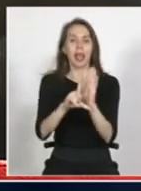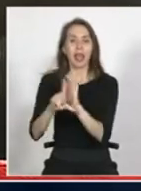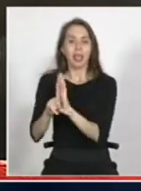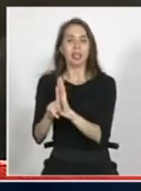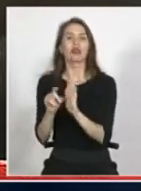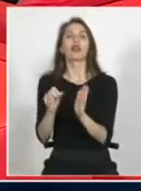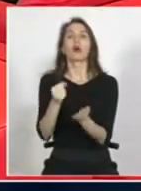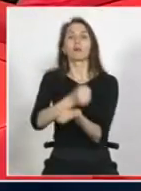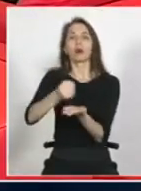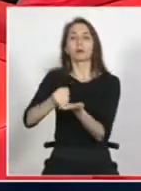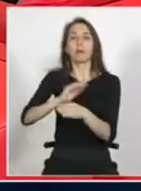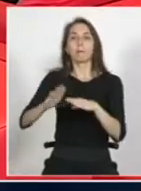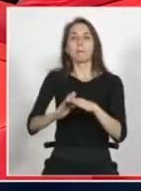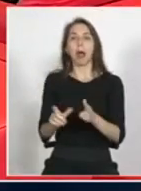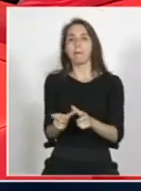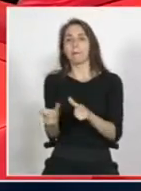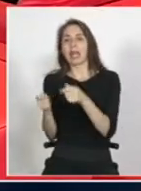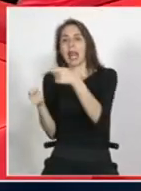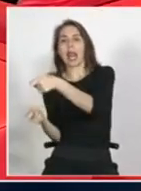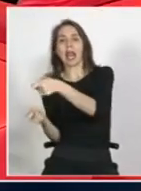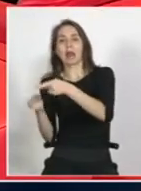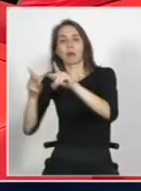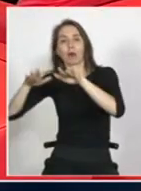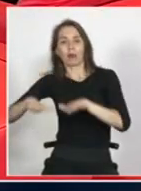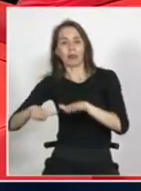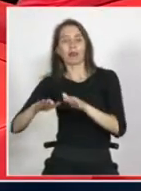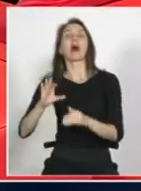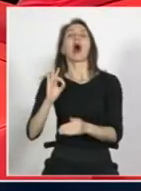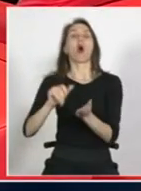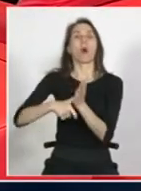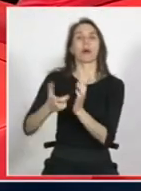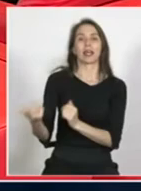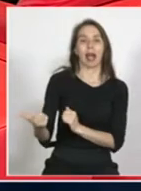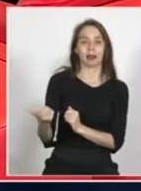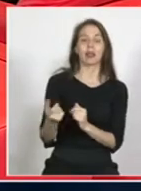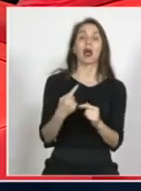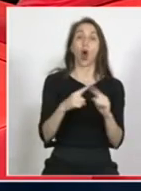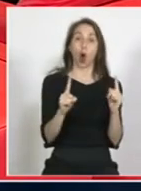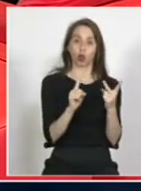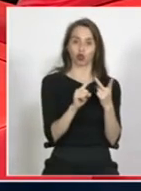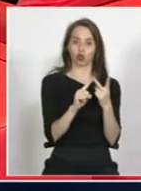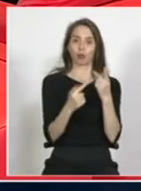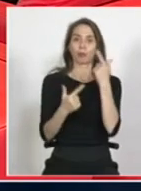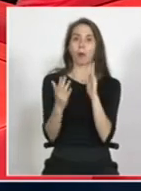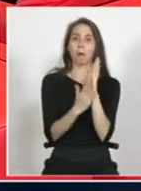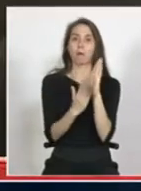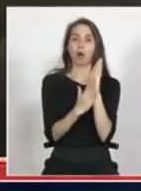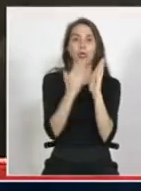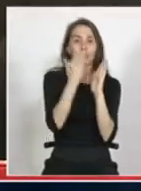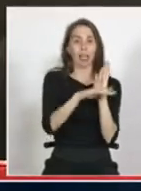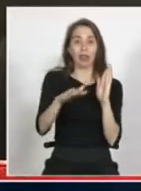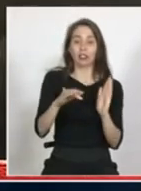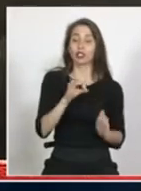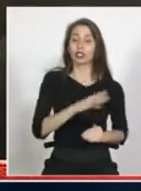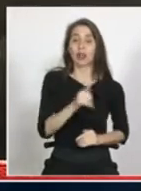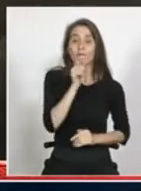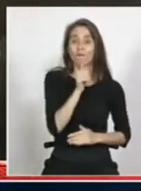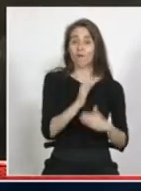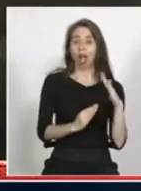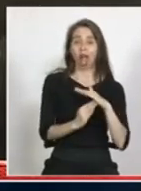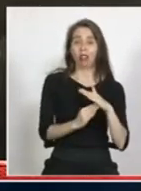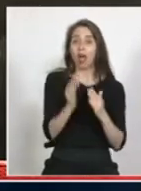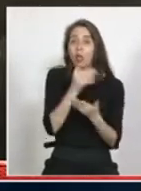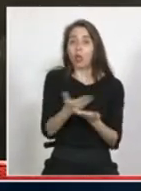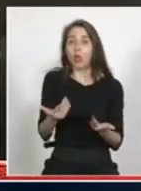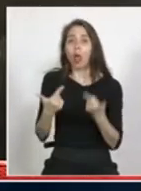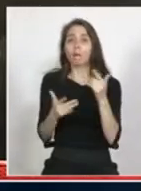administrativa, ese es como el énfasis. Después nos vamos a las políticas de infancia, que en nuestro Estado estamos al debe, no tenemos políticas de infancia. La